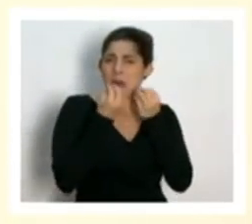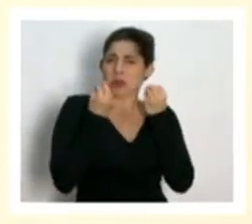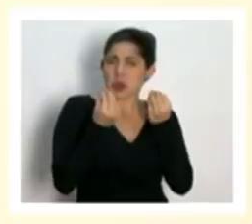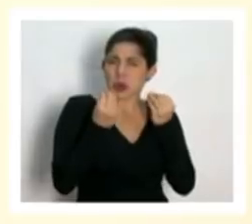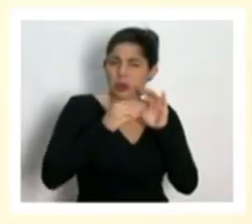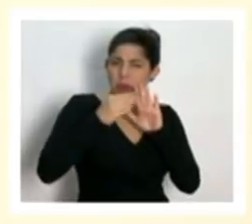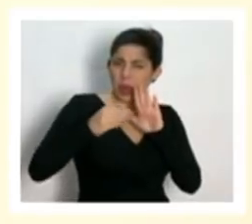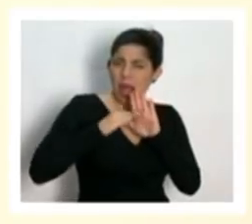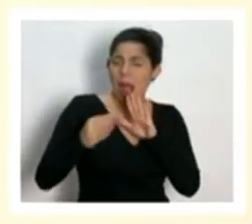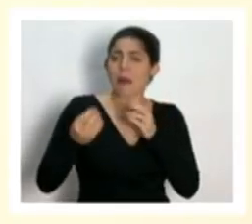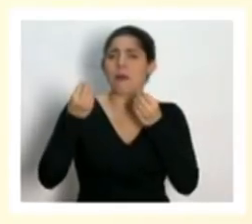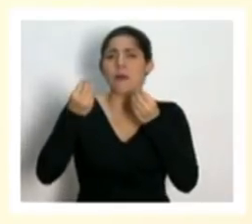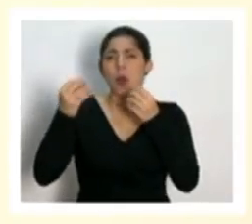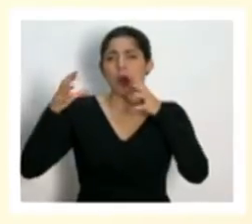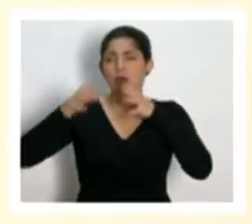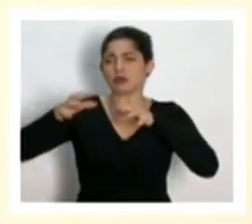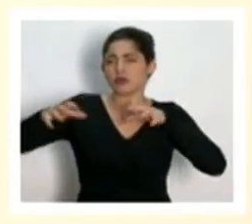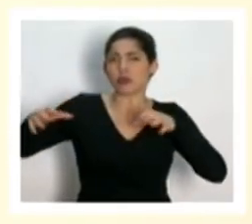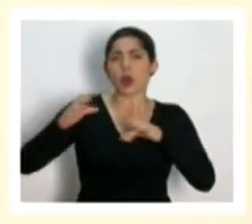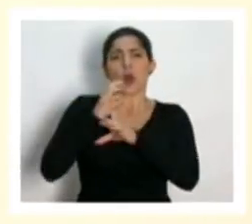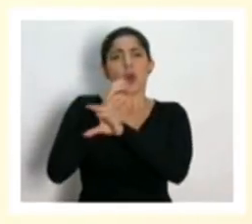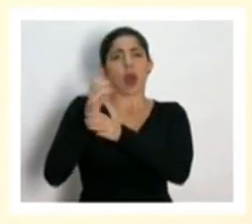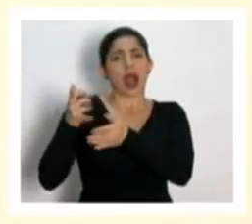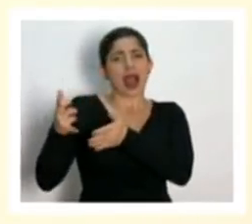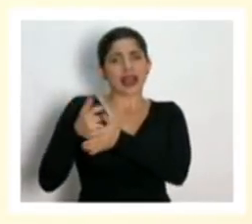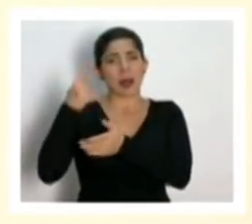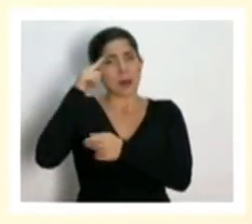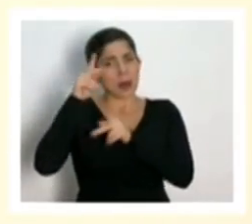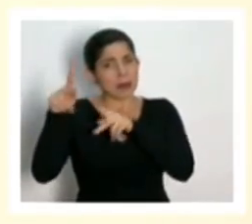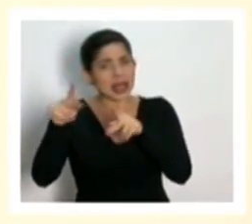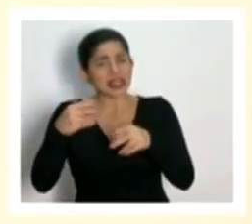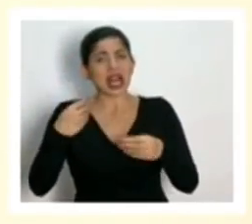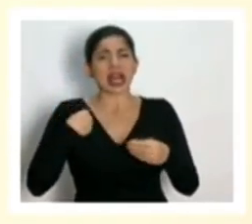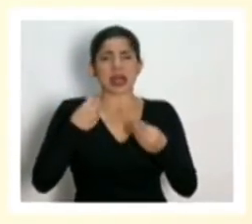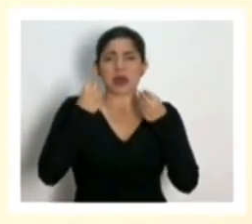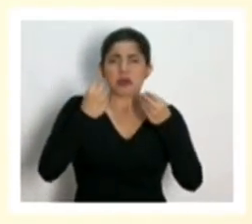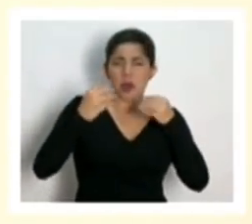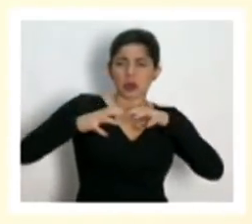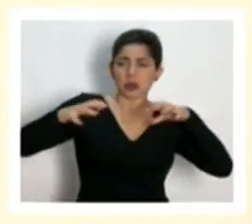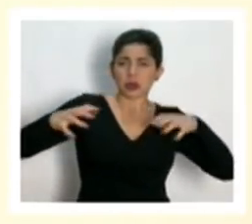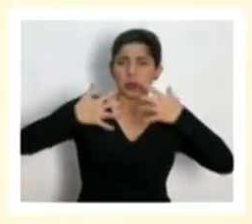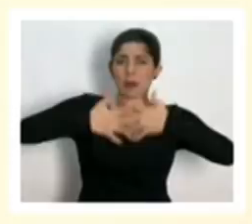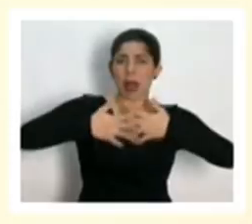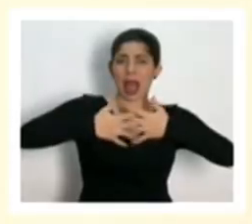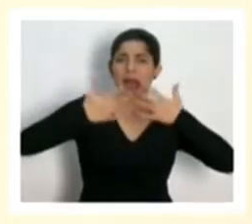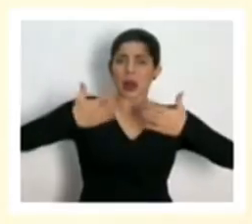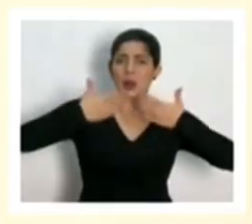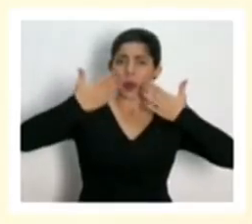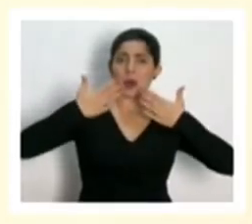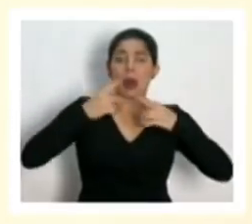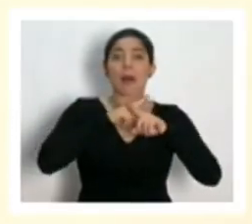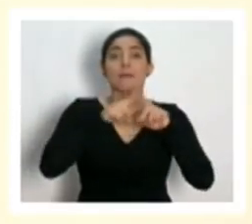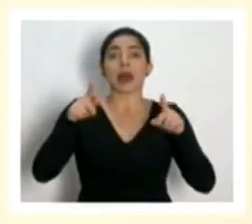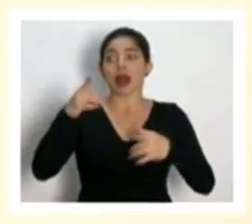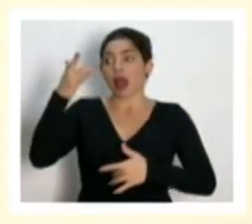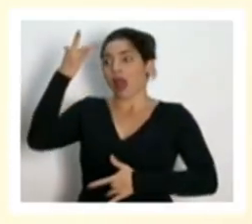con más unidades de cuidados intensivos por habitante, con más ventiladores por habitante, los arrebasó